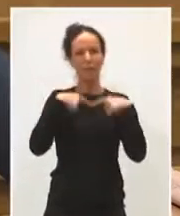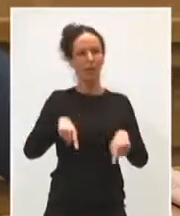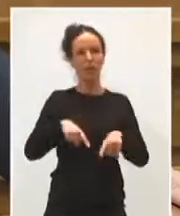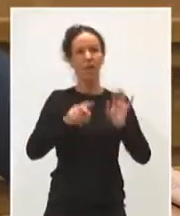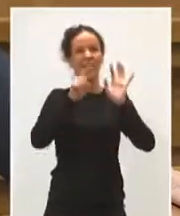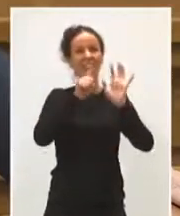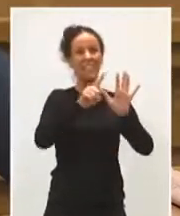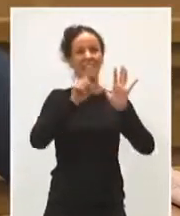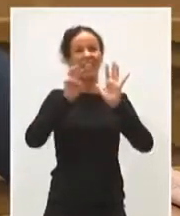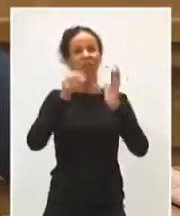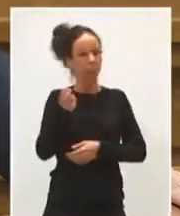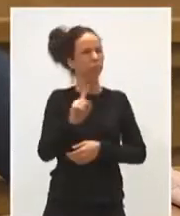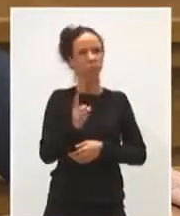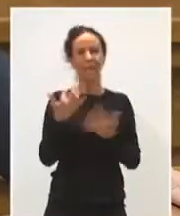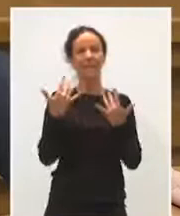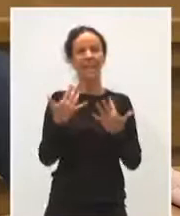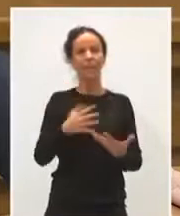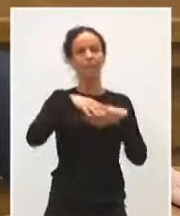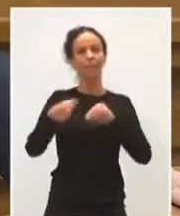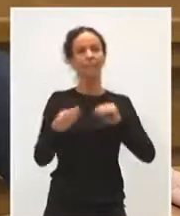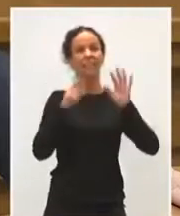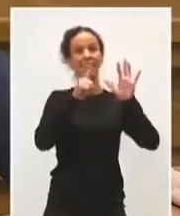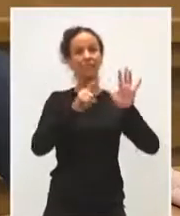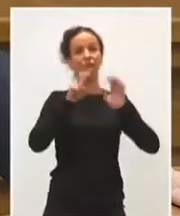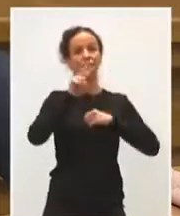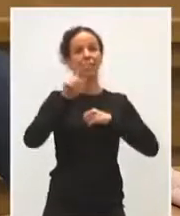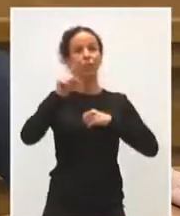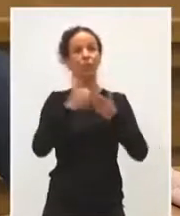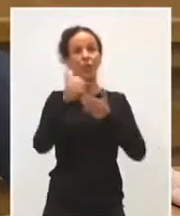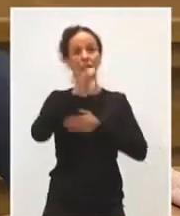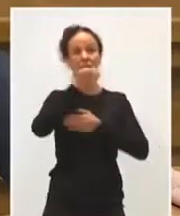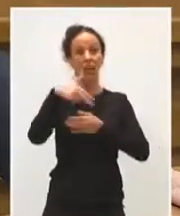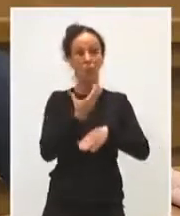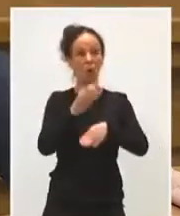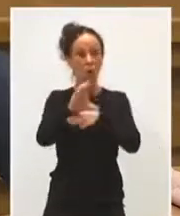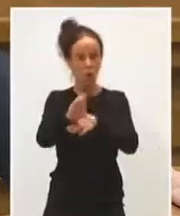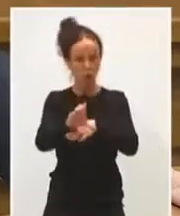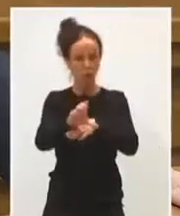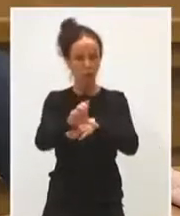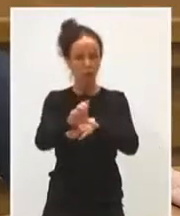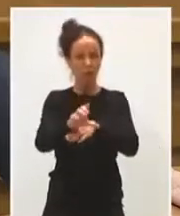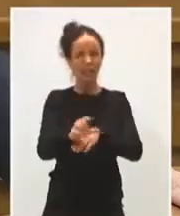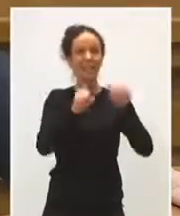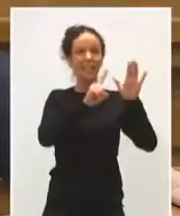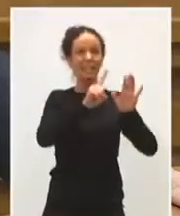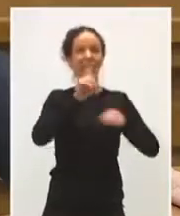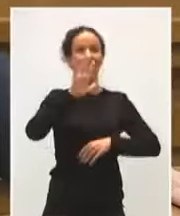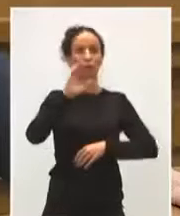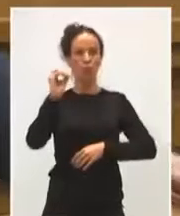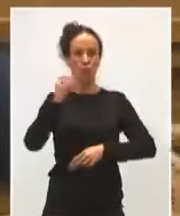68 millones de euros. Con 621 millones de euros vinculados a depuración, más de 650 obras.